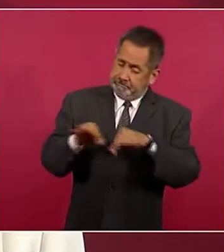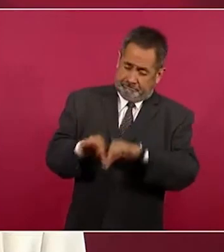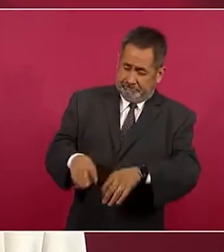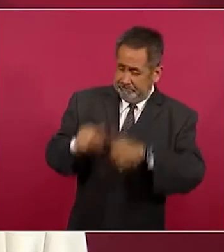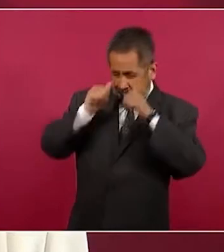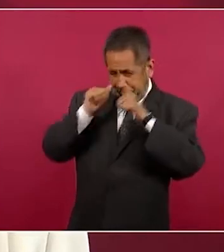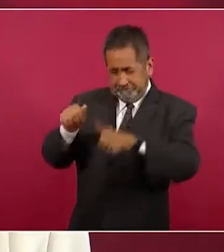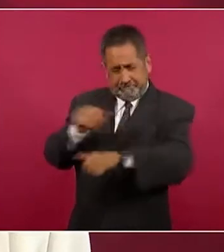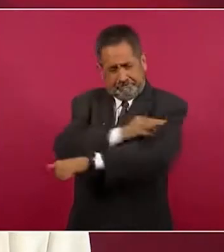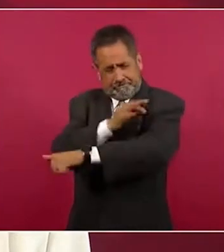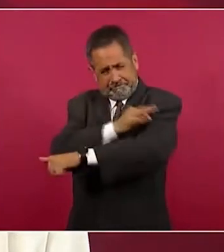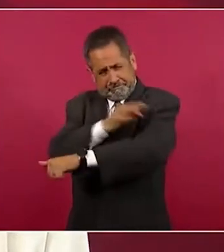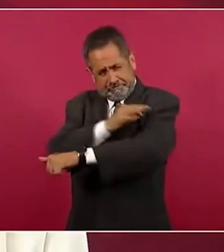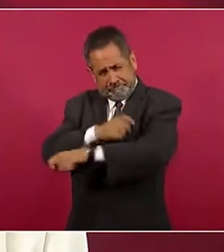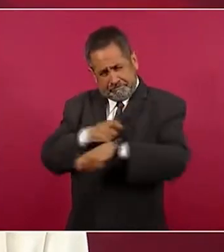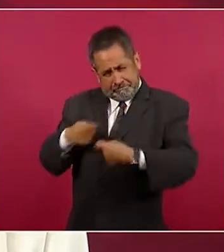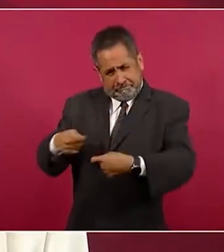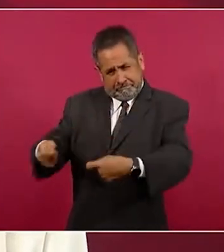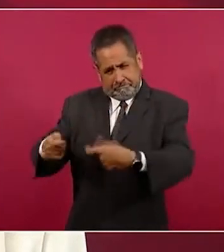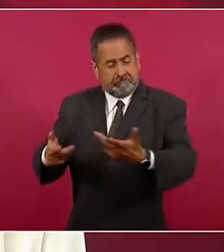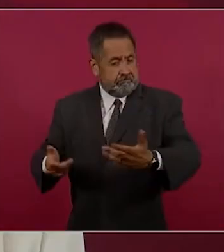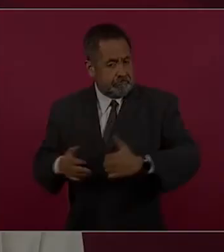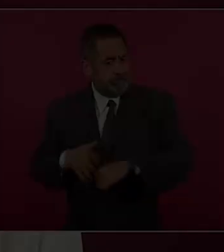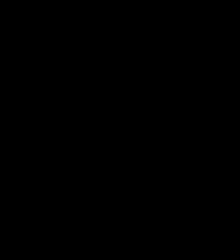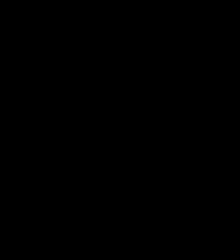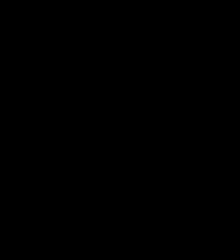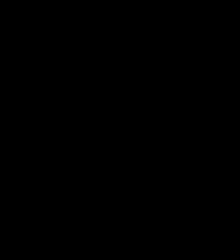siguiente sección de noticias. Bye bye.